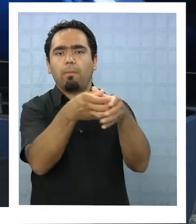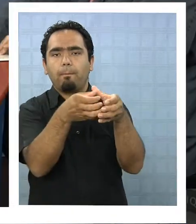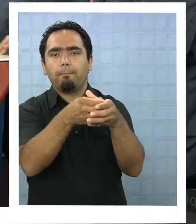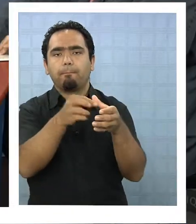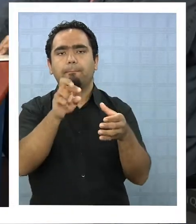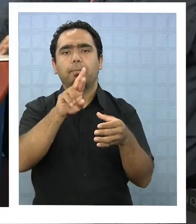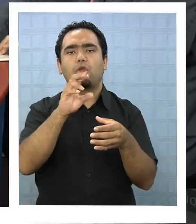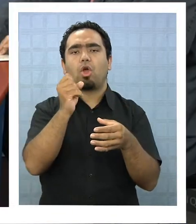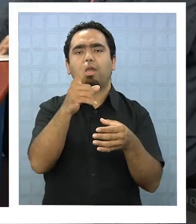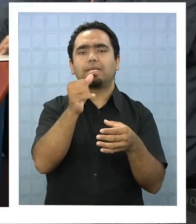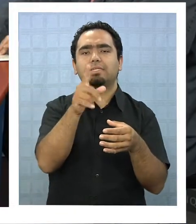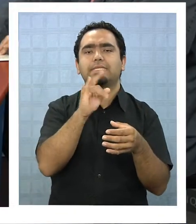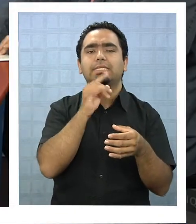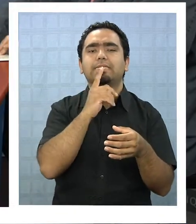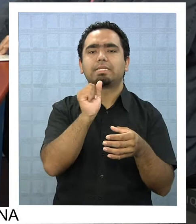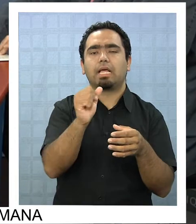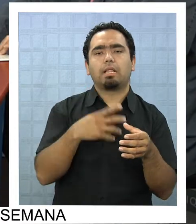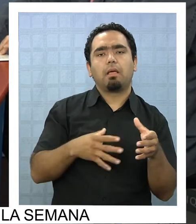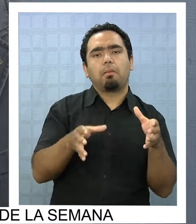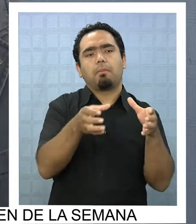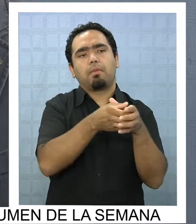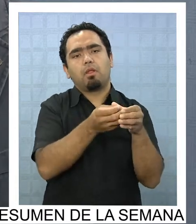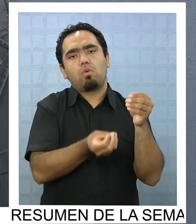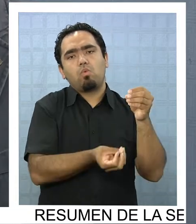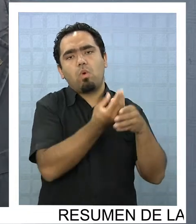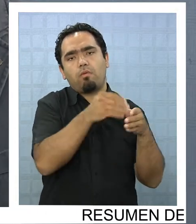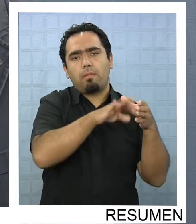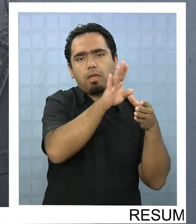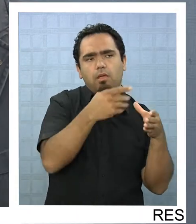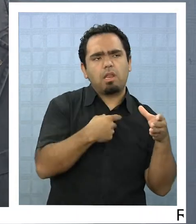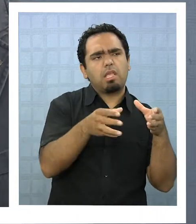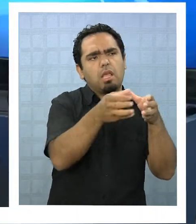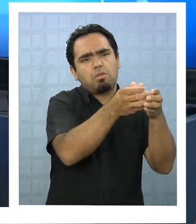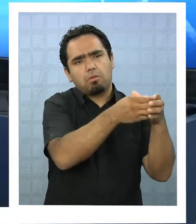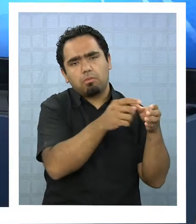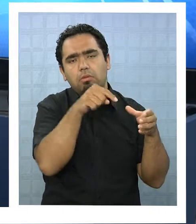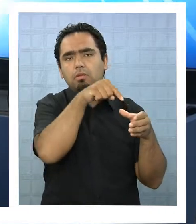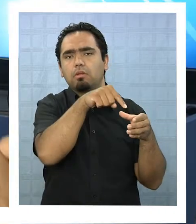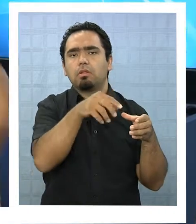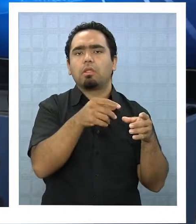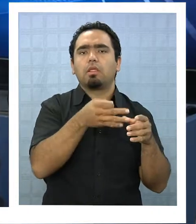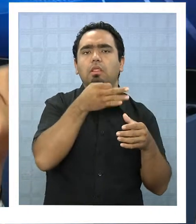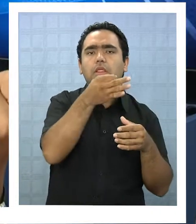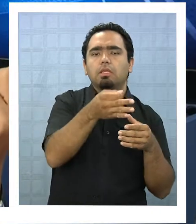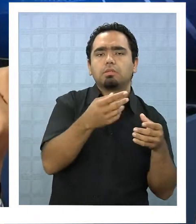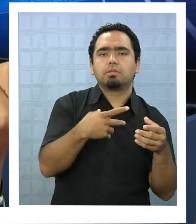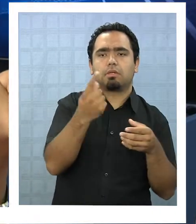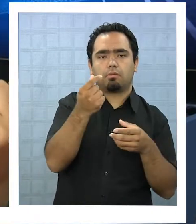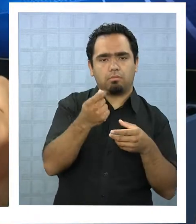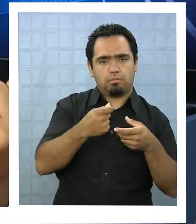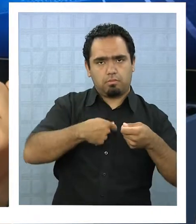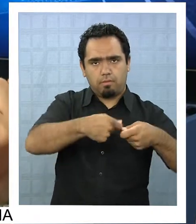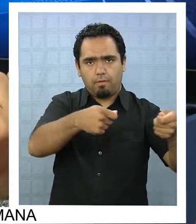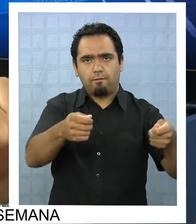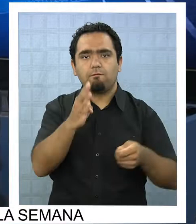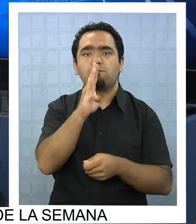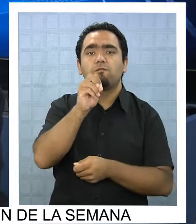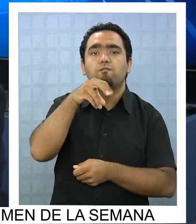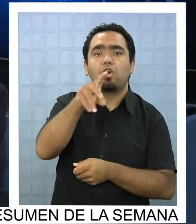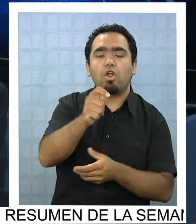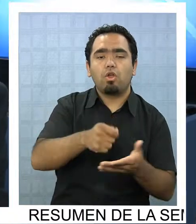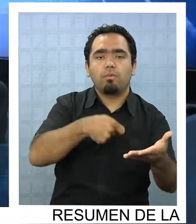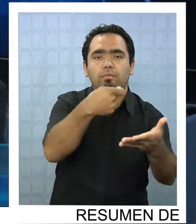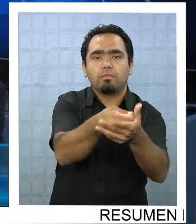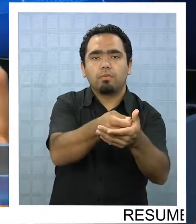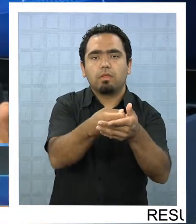los más duros y también una parte de nueva mayoría dicen no la transferencia monetaria el bono que es muy importante no